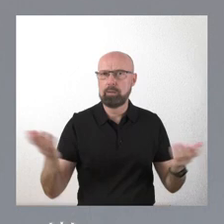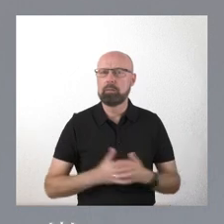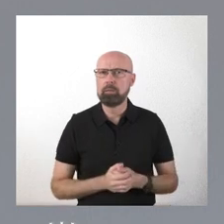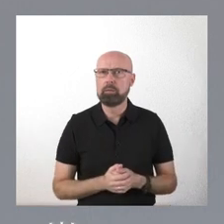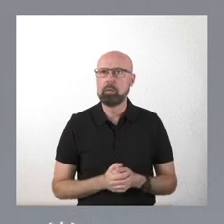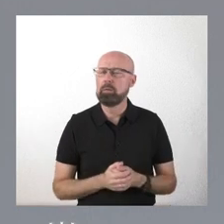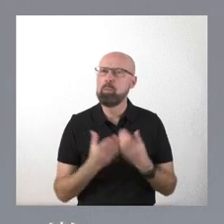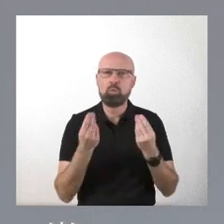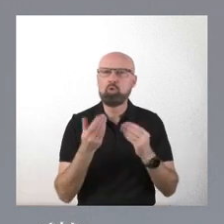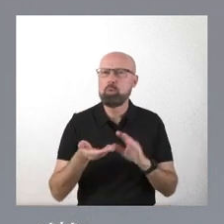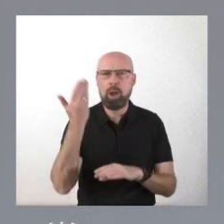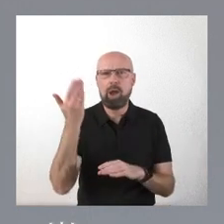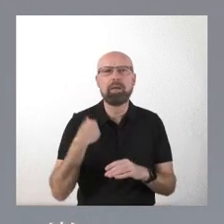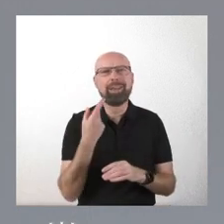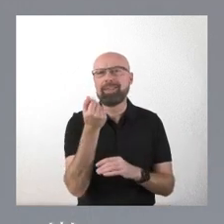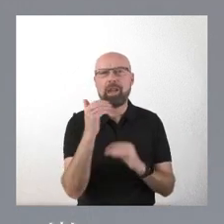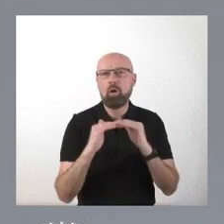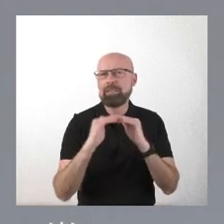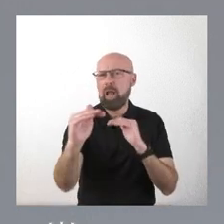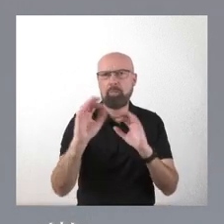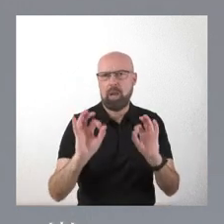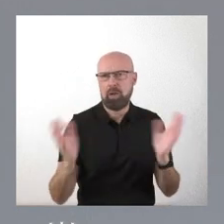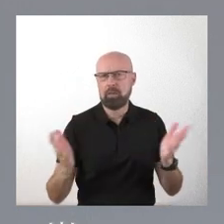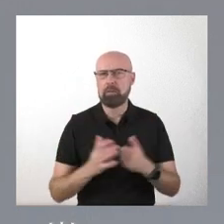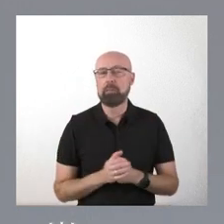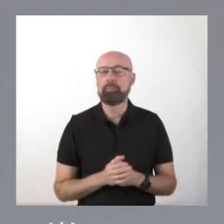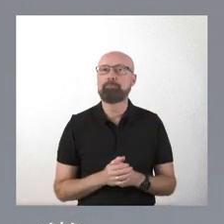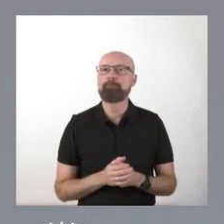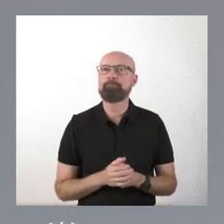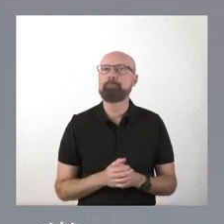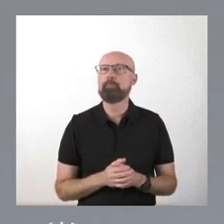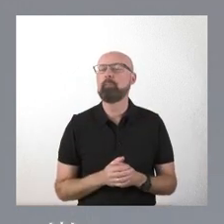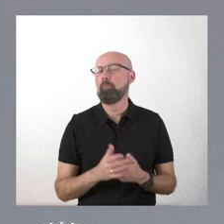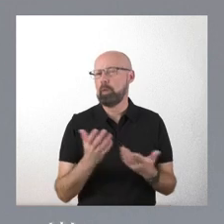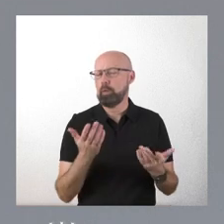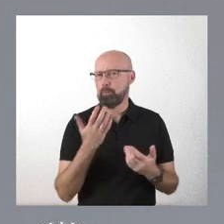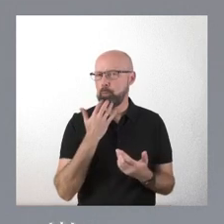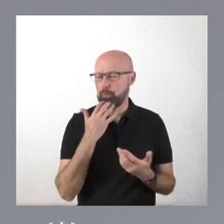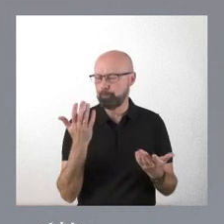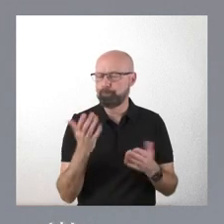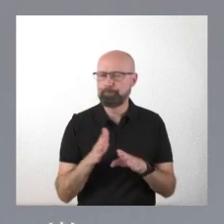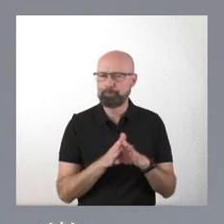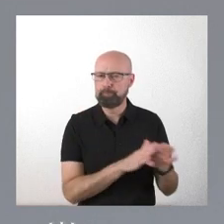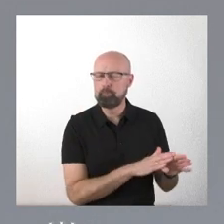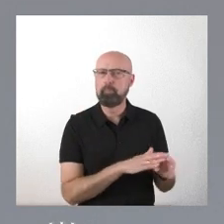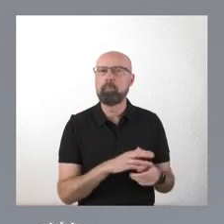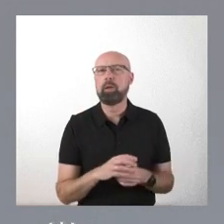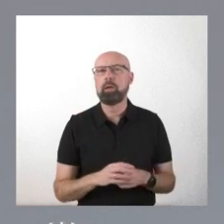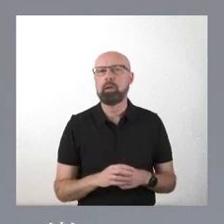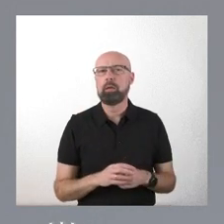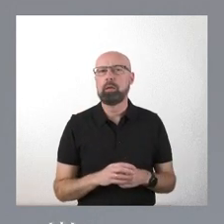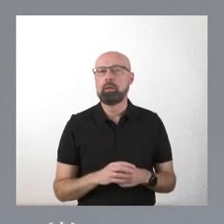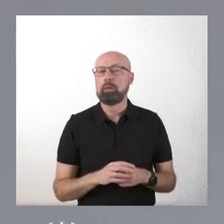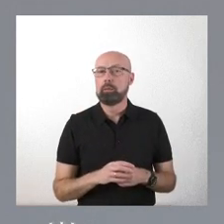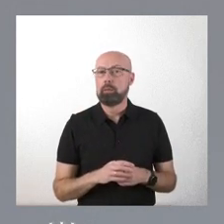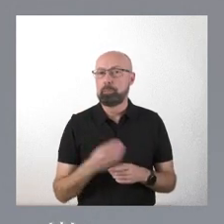Además, insisto, es un dinero estable. Miren, trasladándolo a otro, trasladándolo,